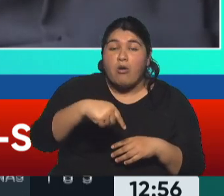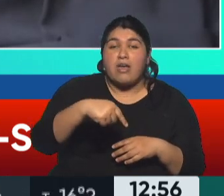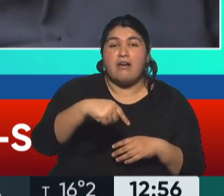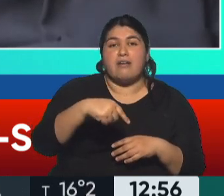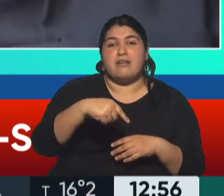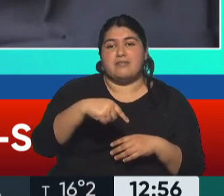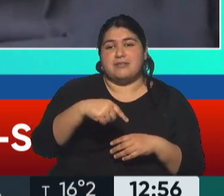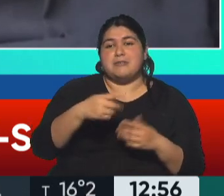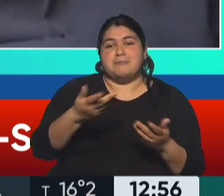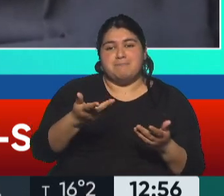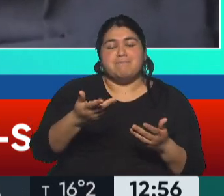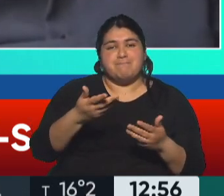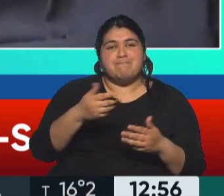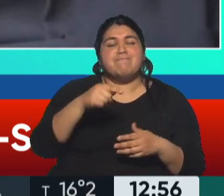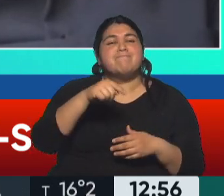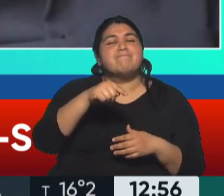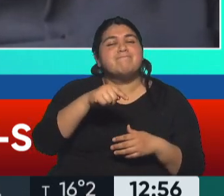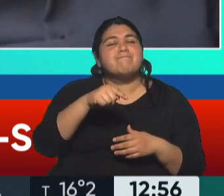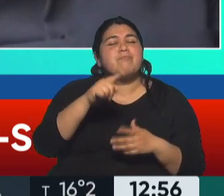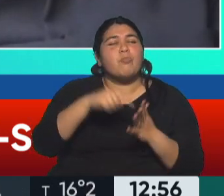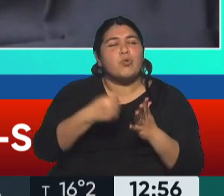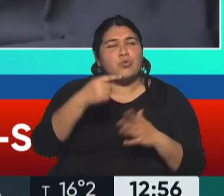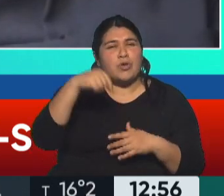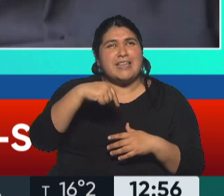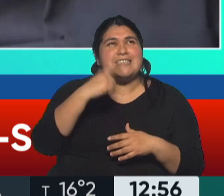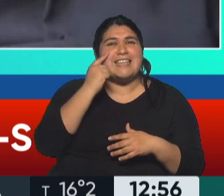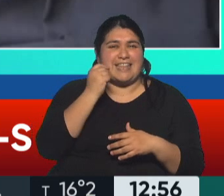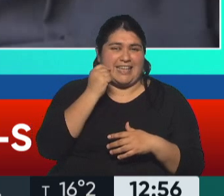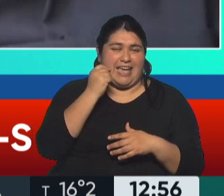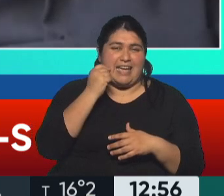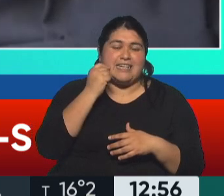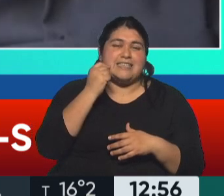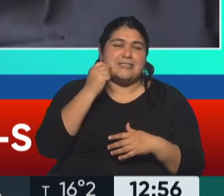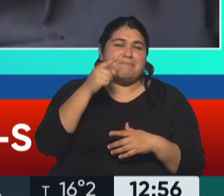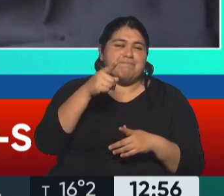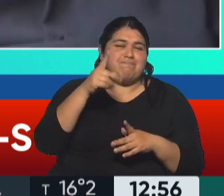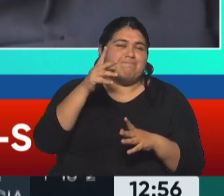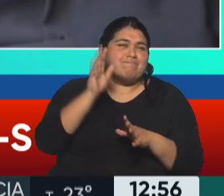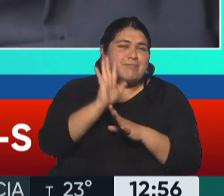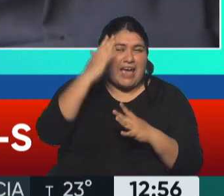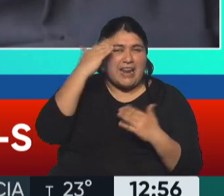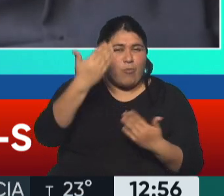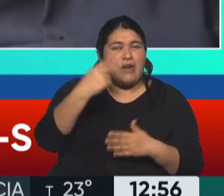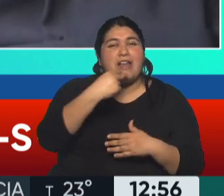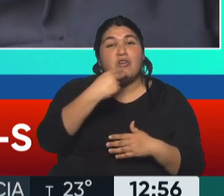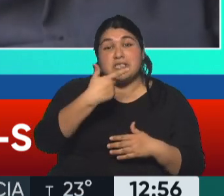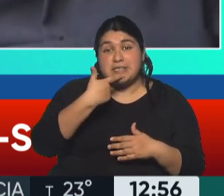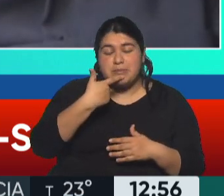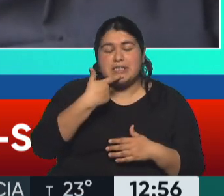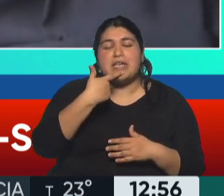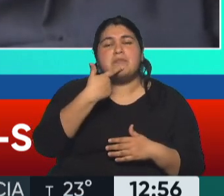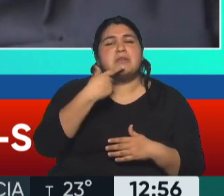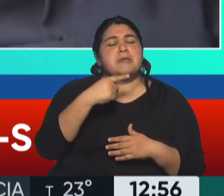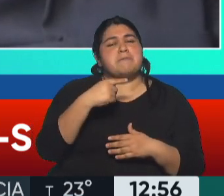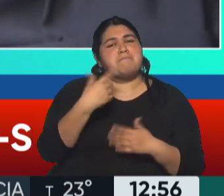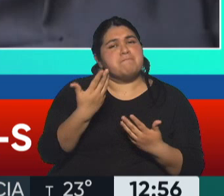con la excepción de este día que recuerda el 11 de septiembre, no